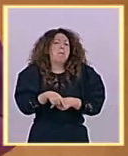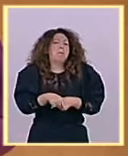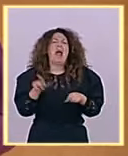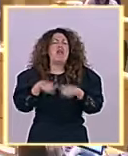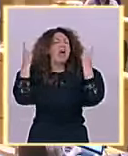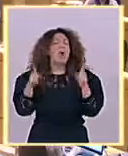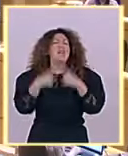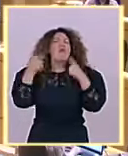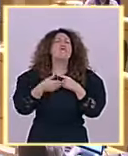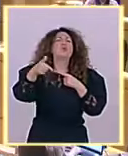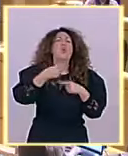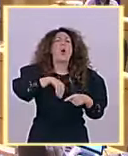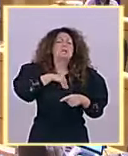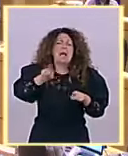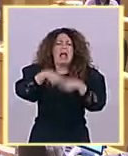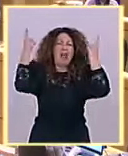usted, señor Feijó.